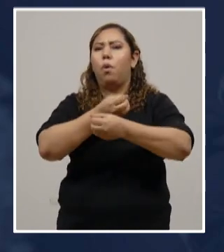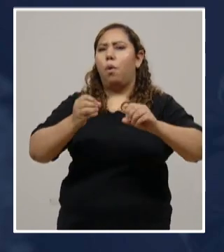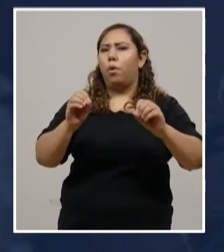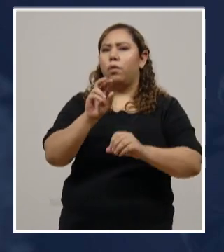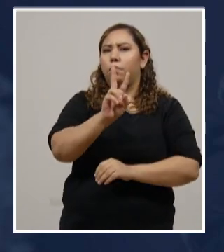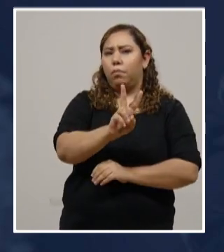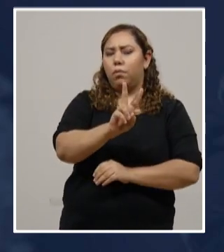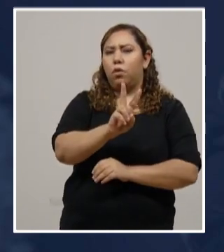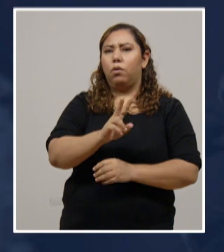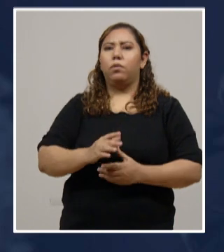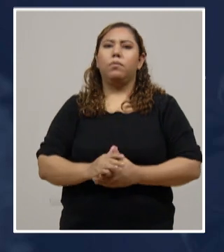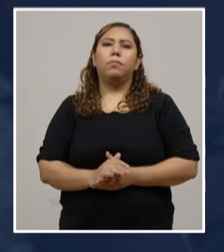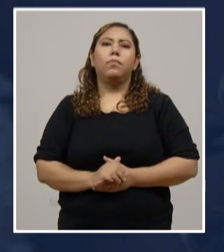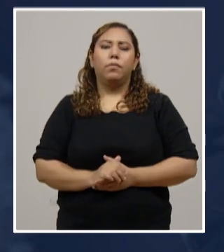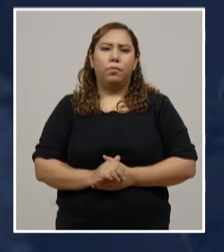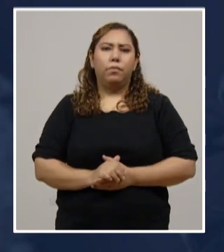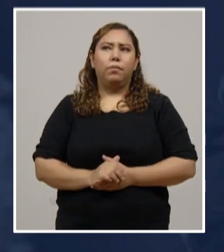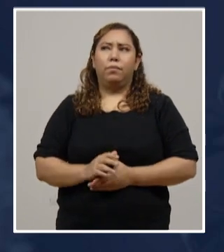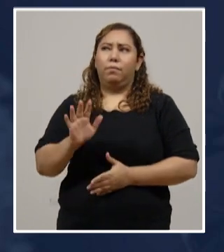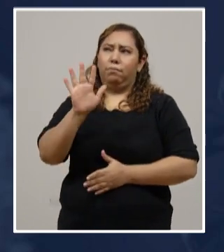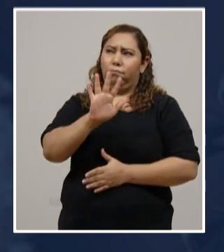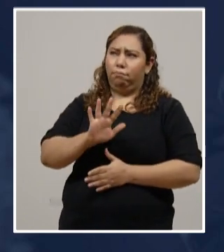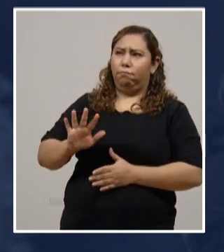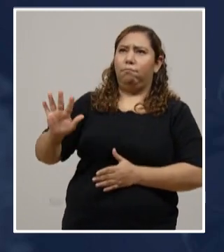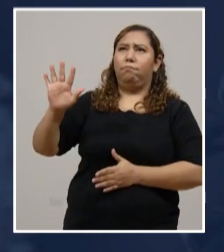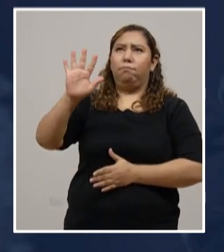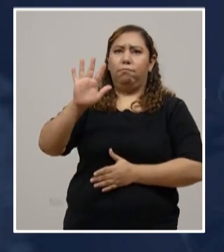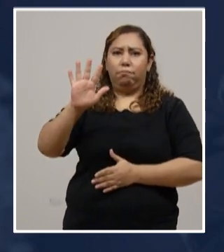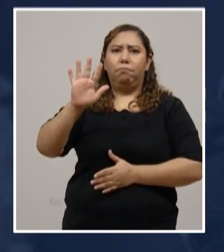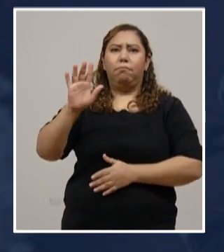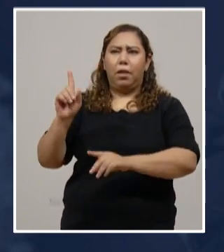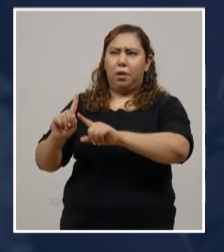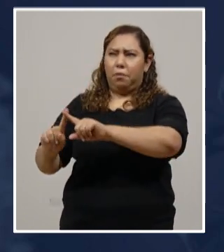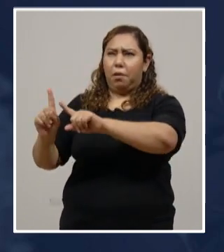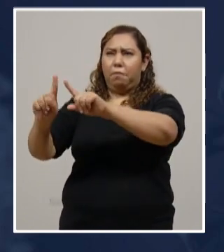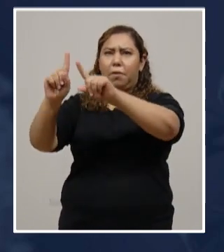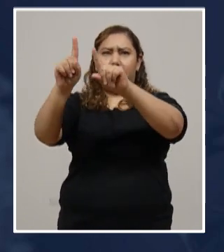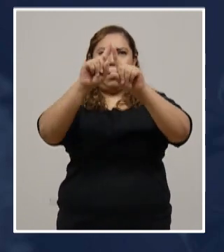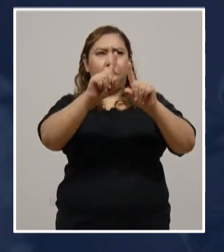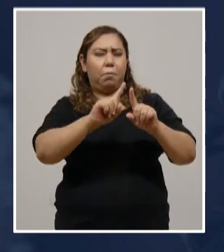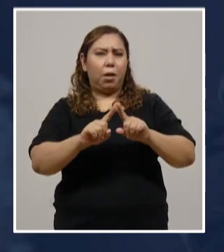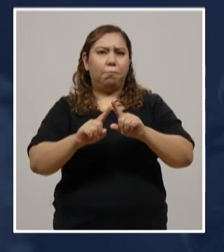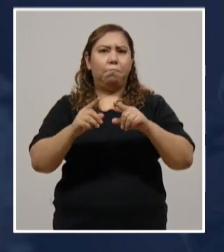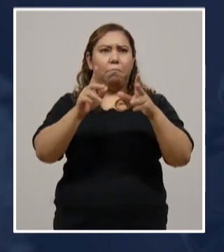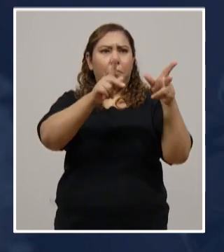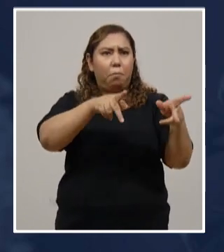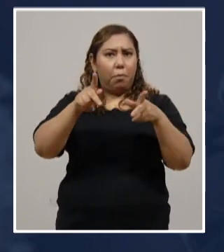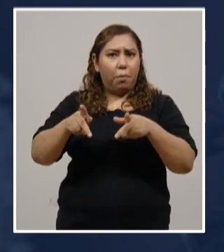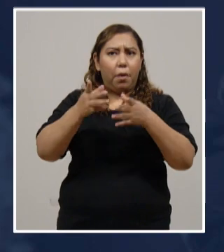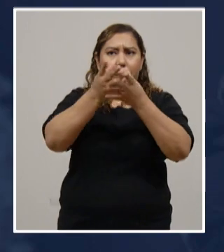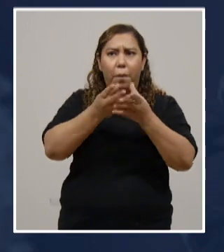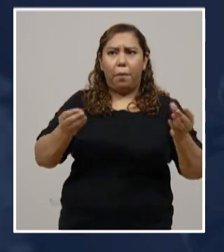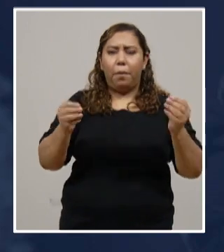personas que se han recuperado. En fin, en todo el país, en diversos departamentos vemos 164